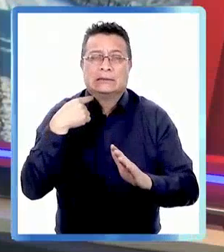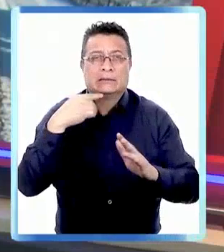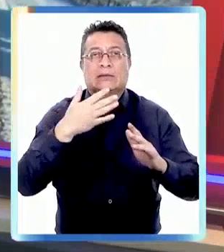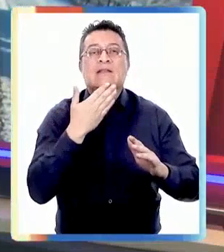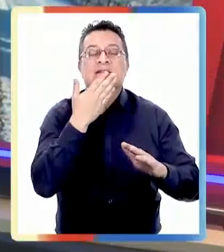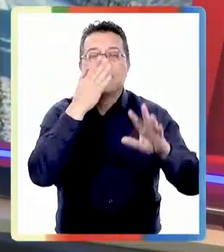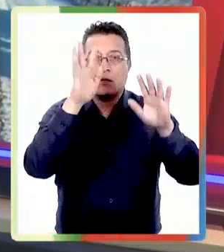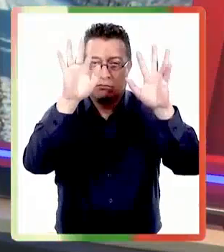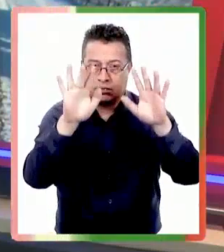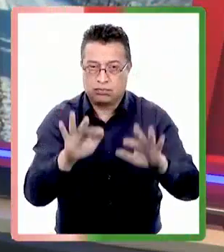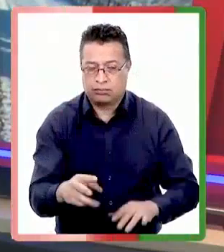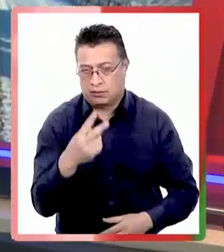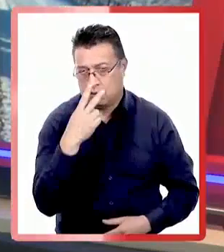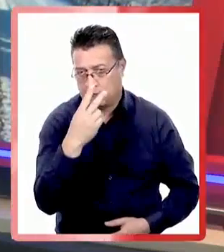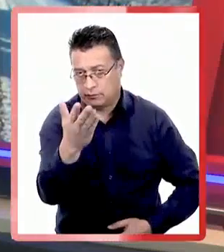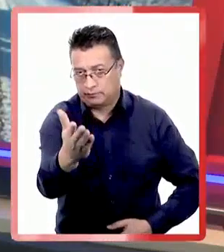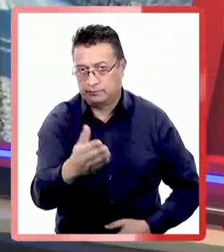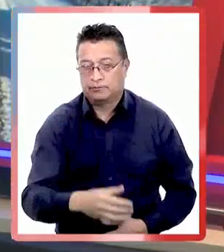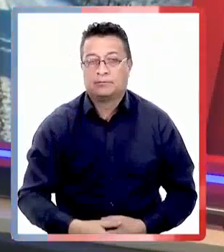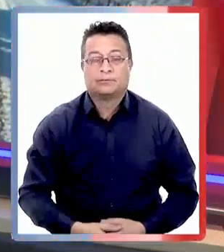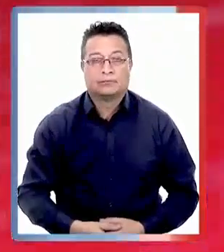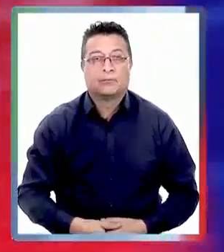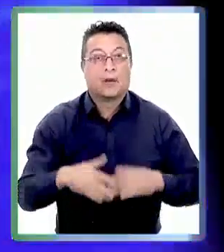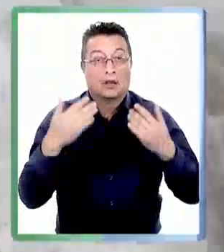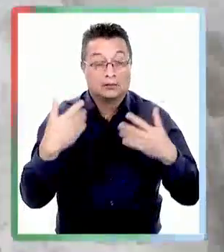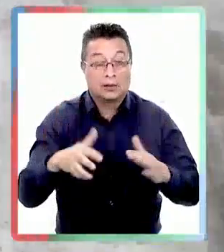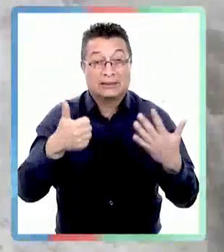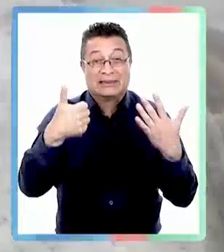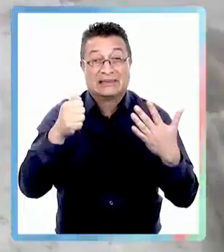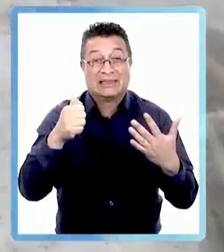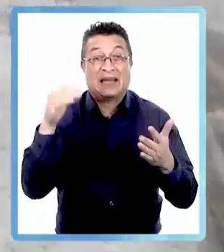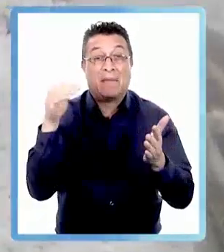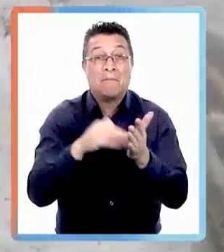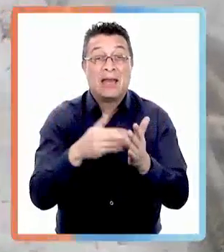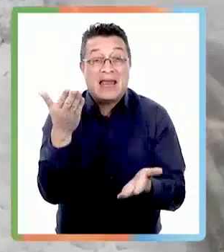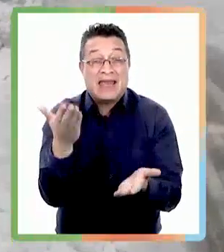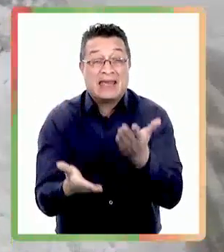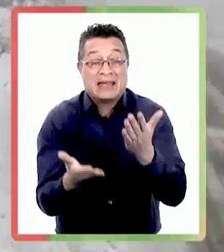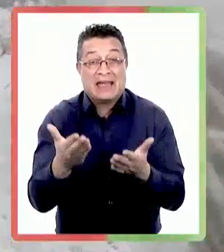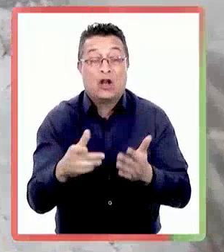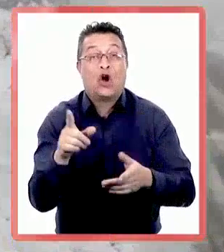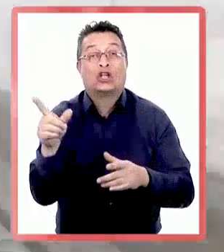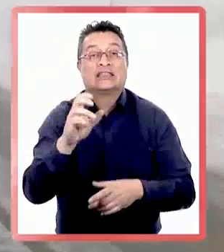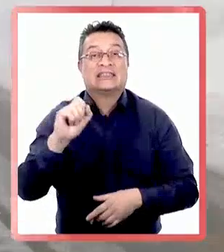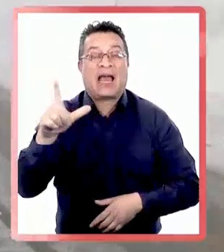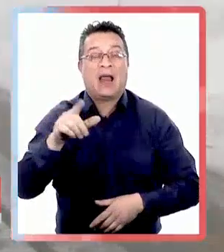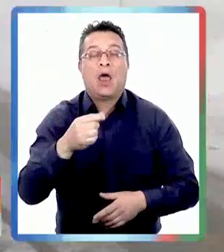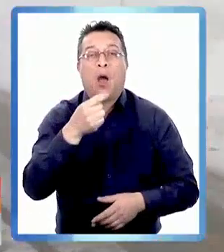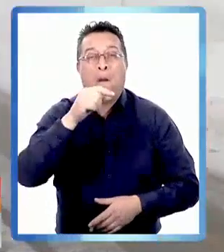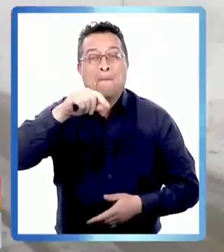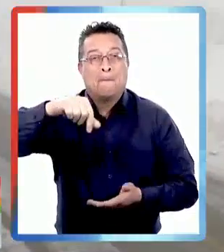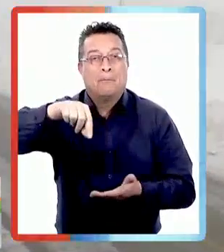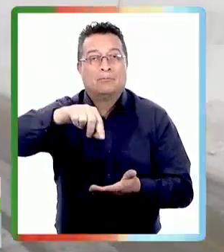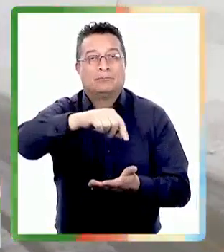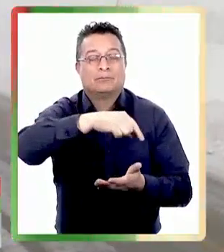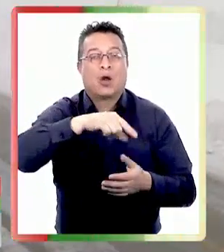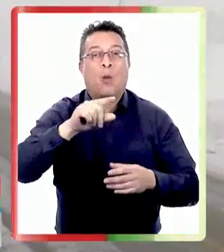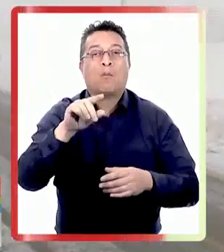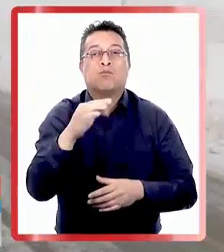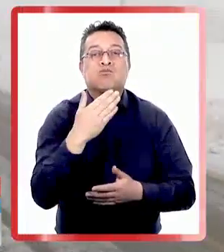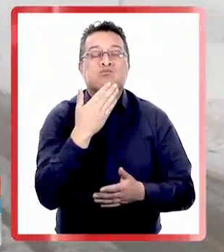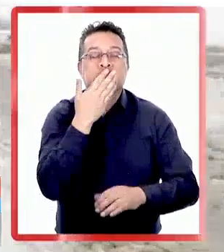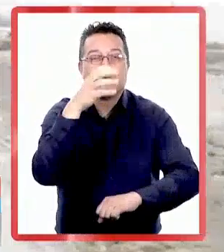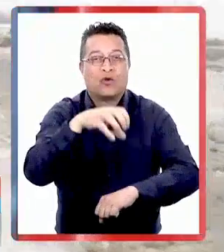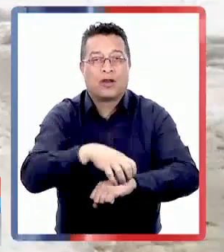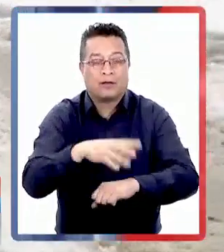afectadas por la nevazón y TV Patagonia nos cuenta ya se han esparcido 60 toneladas de sal en la comuna de Punta Arenas debido a las